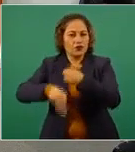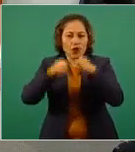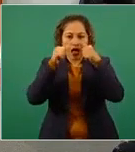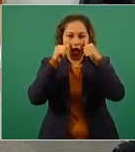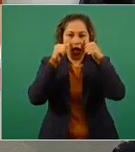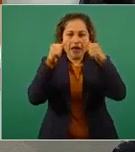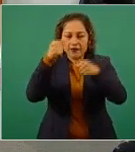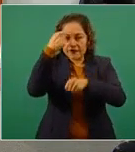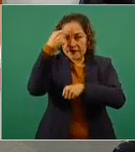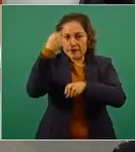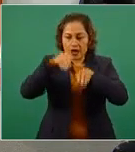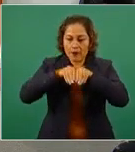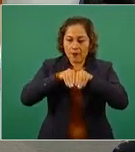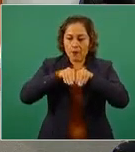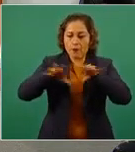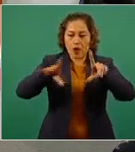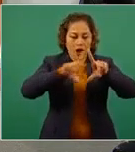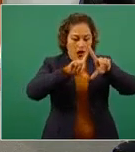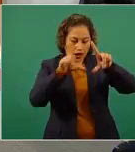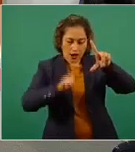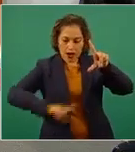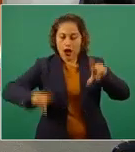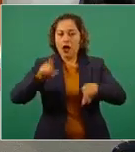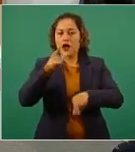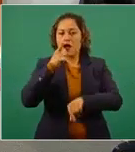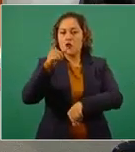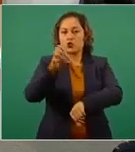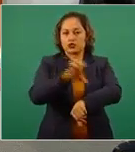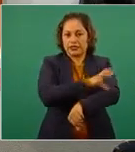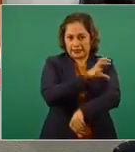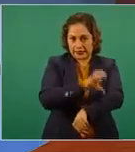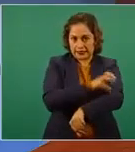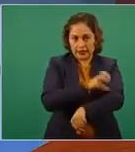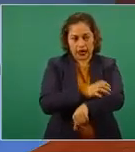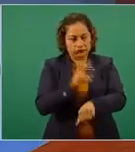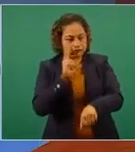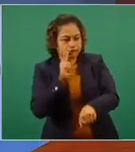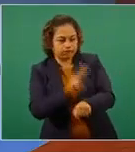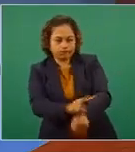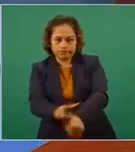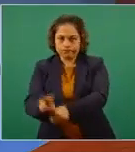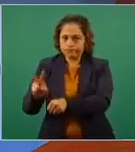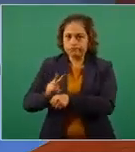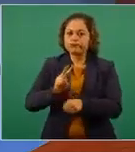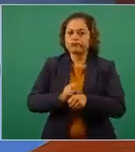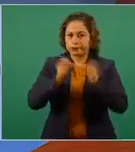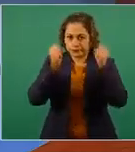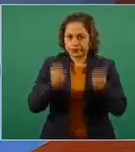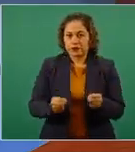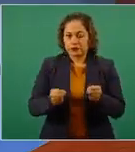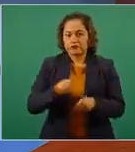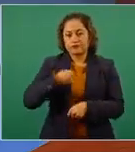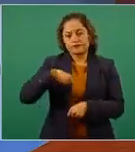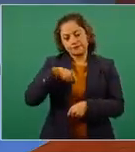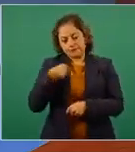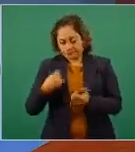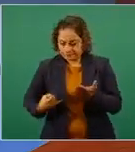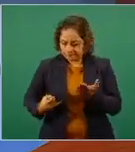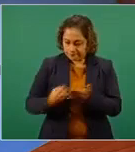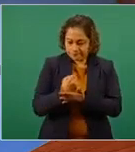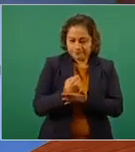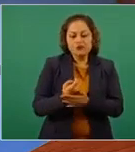y la seguridad del Sistema Eléctrico Nacional. Como medidas, identificamos las reservas de inventarios